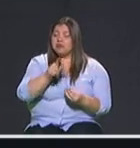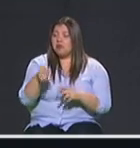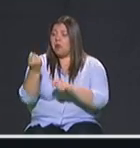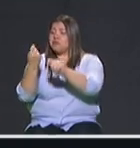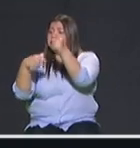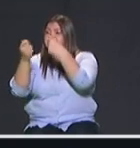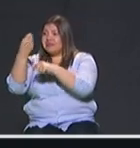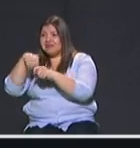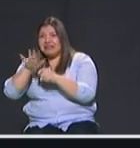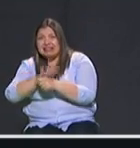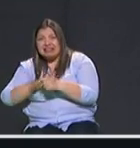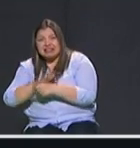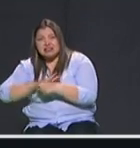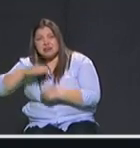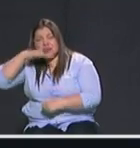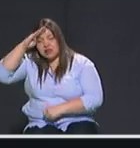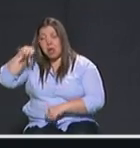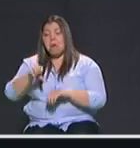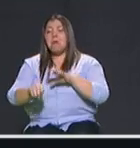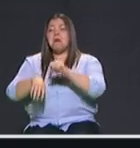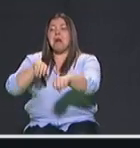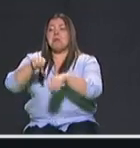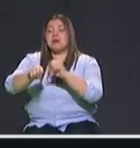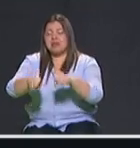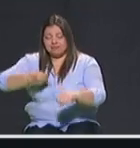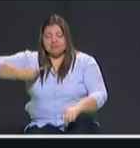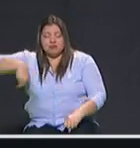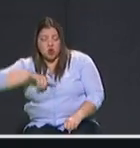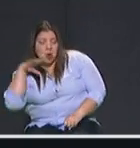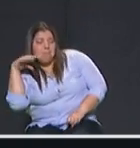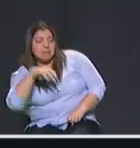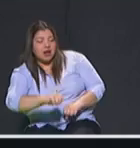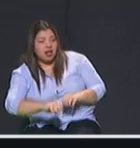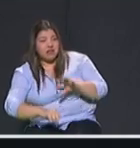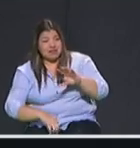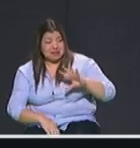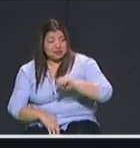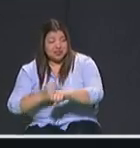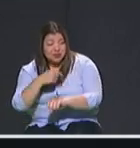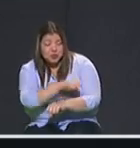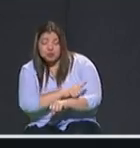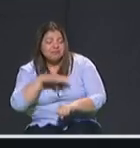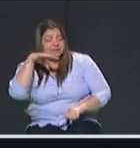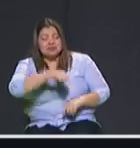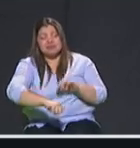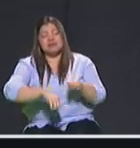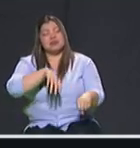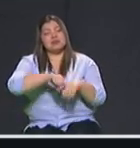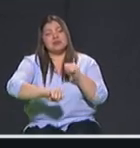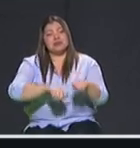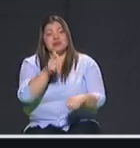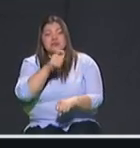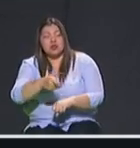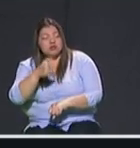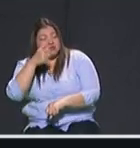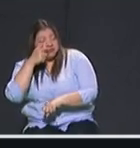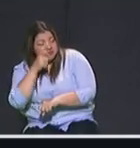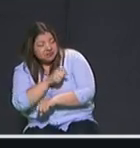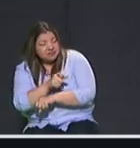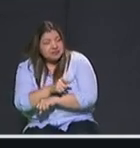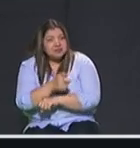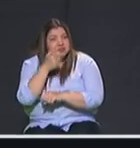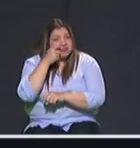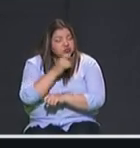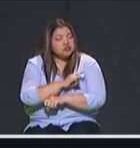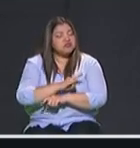ciudad y lo que vamos a ir es a quitarles esos negocios y esa facultad lo tienen los inspectores para con hacienda, para con